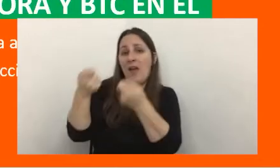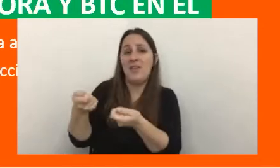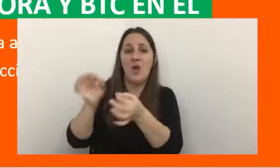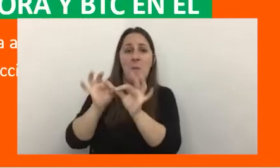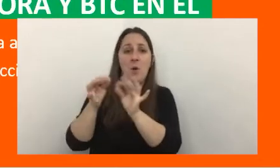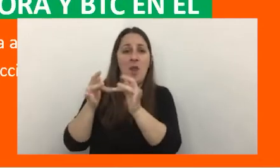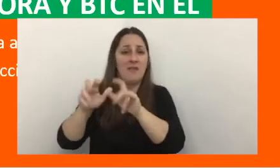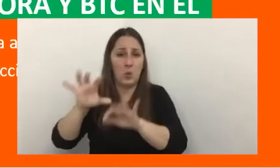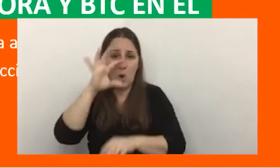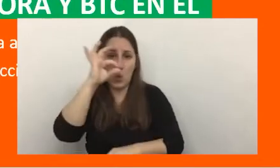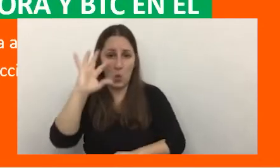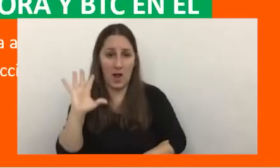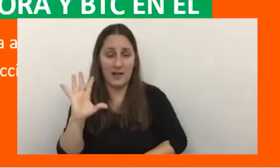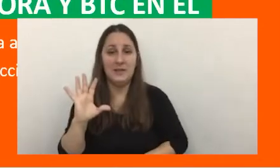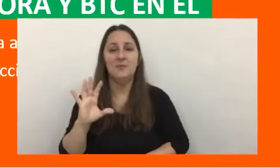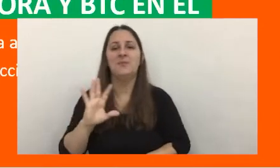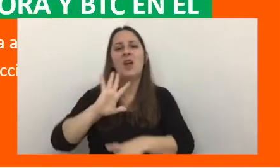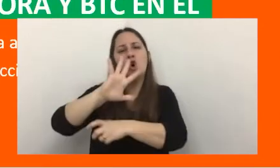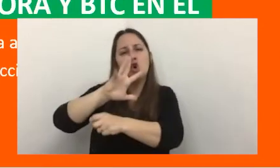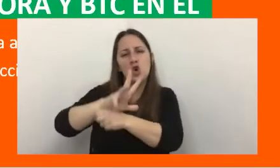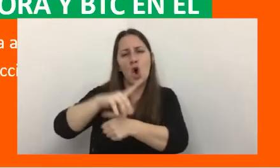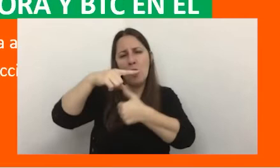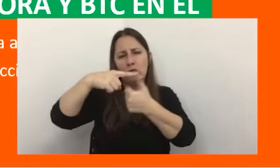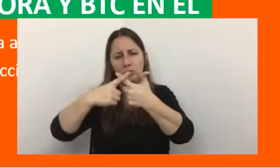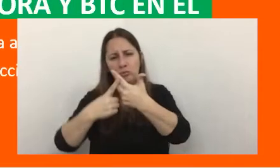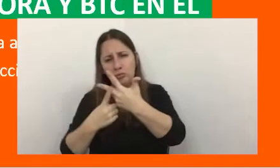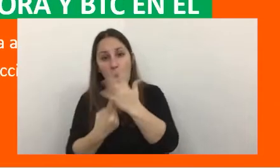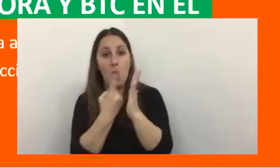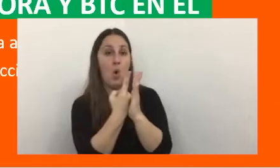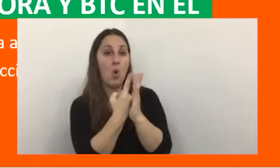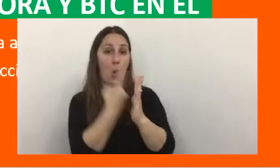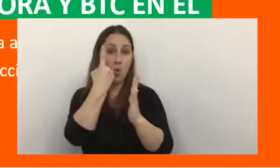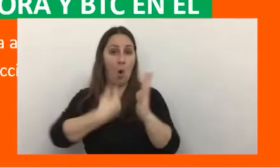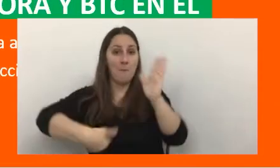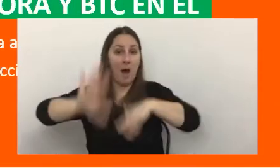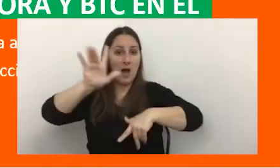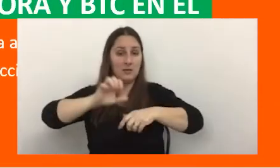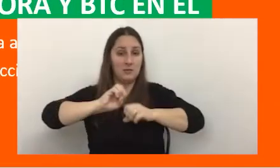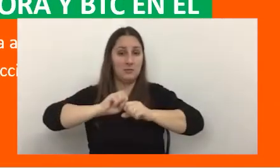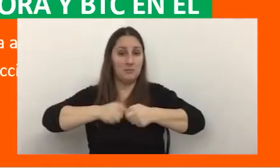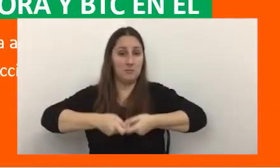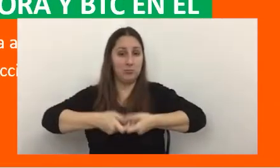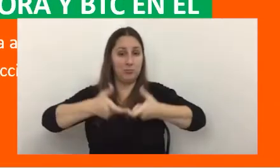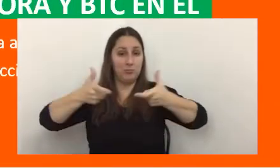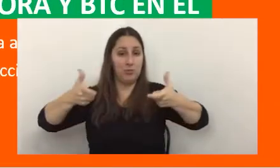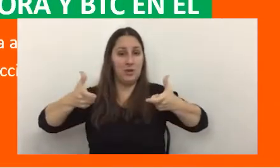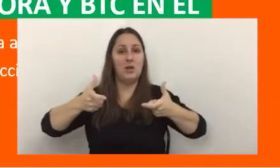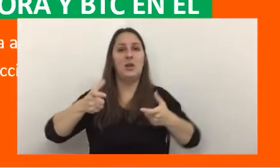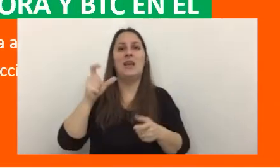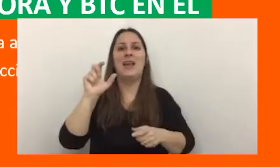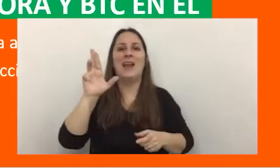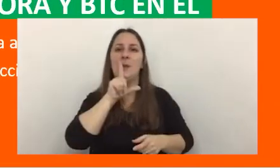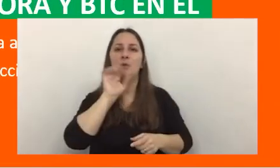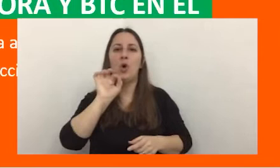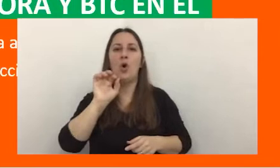uno de los delitos que más crece en relación a esto es lo que llamamos el cripto jacking